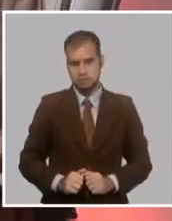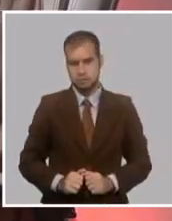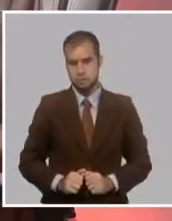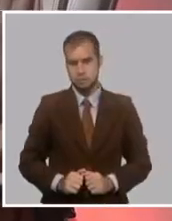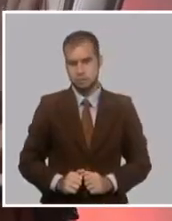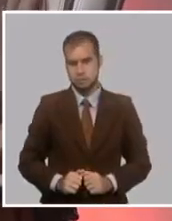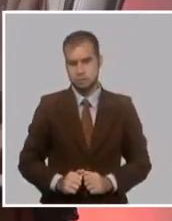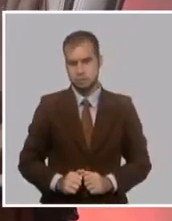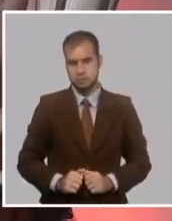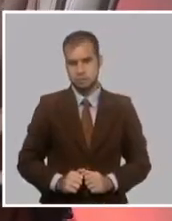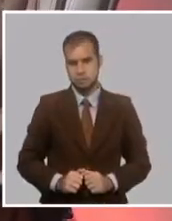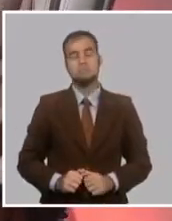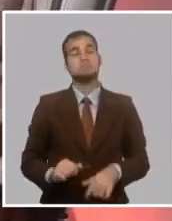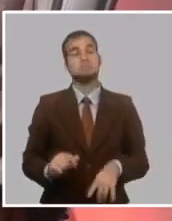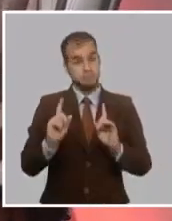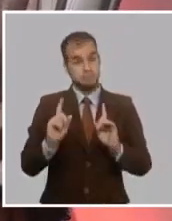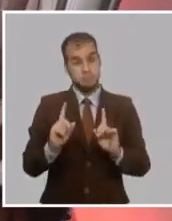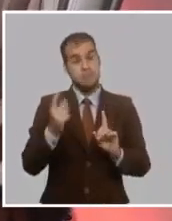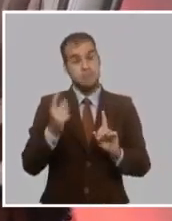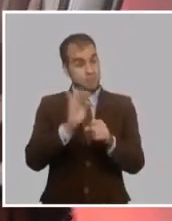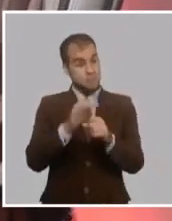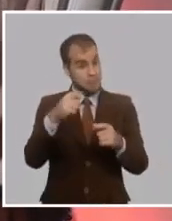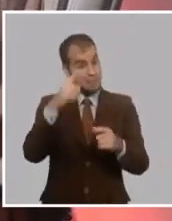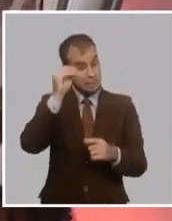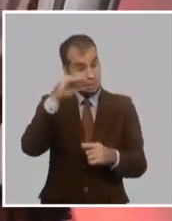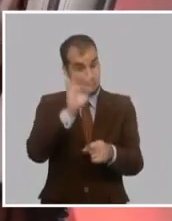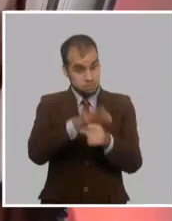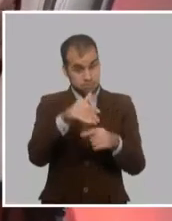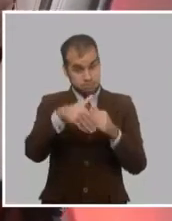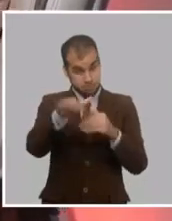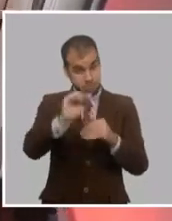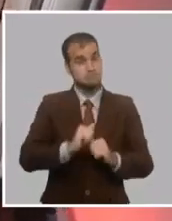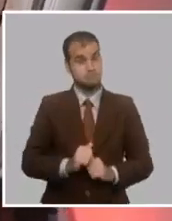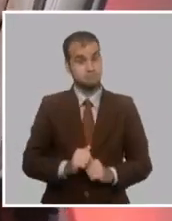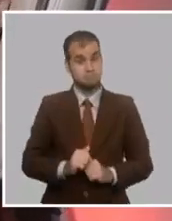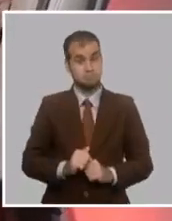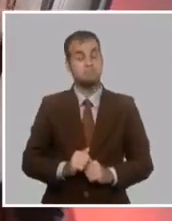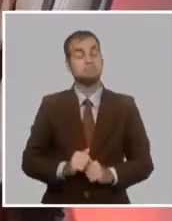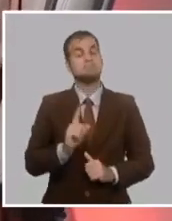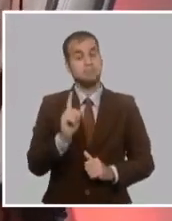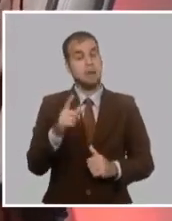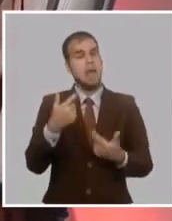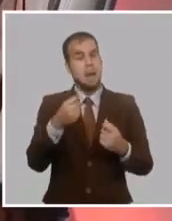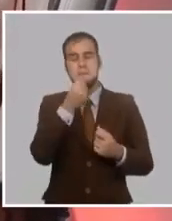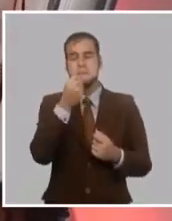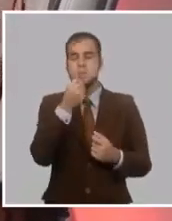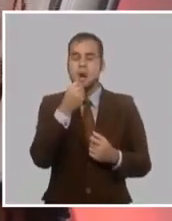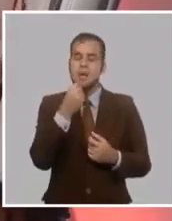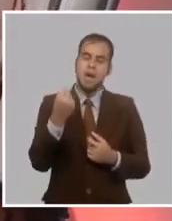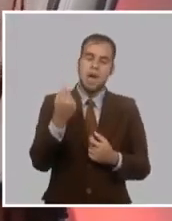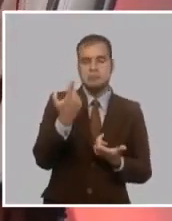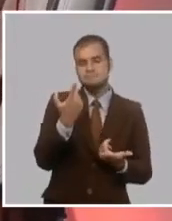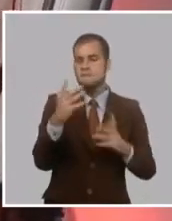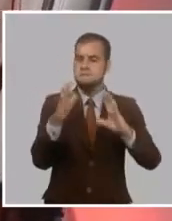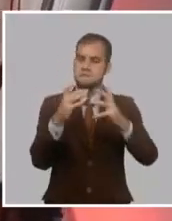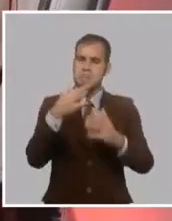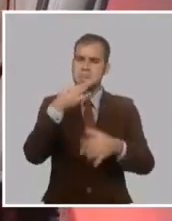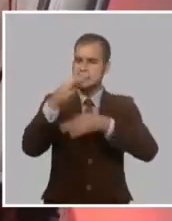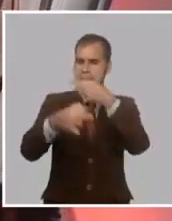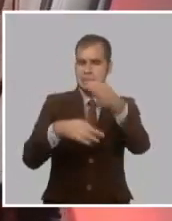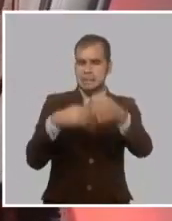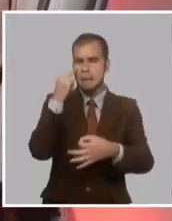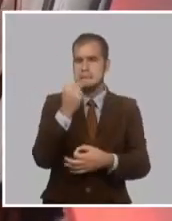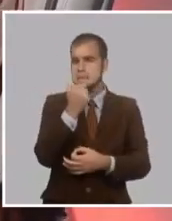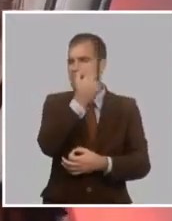porque si no, llegamos a tener una idea absurda de un concepto unitario de Martí que no tenía nada de